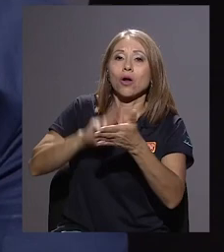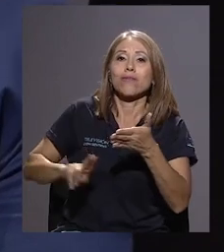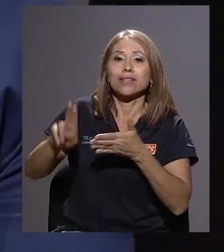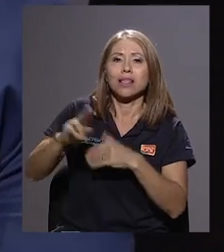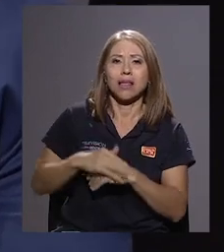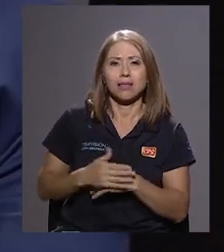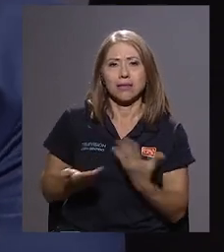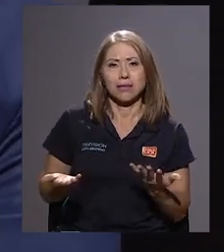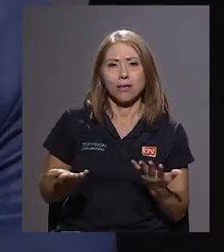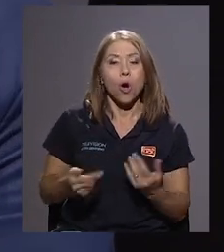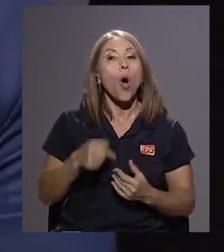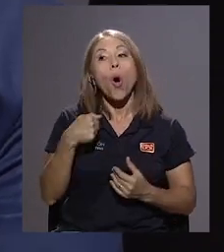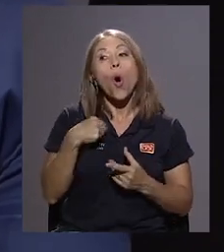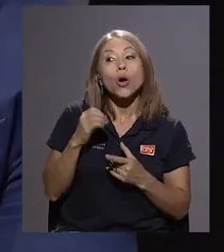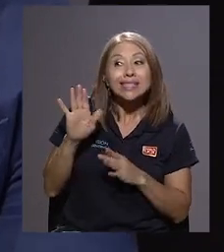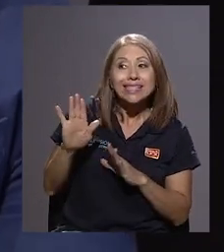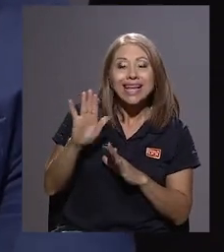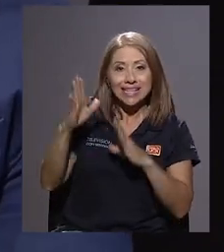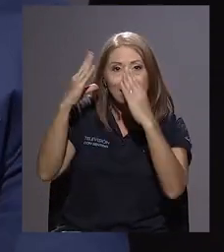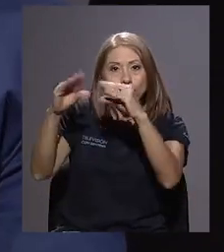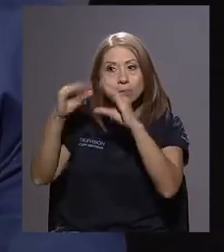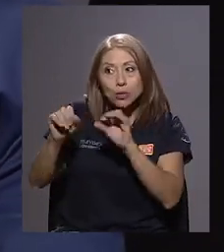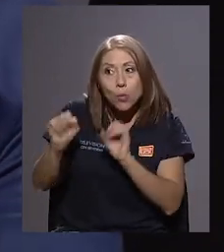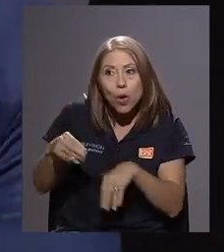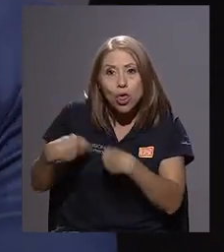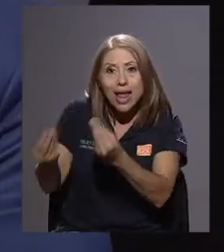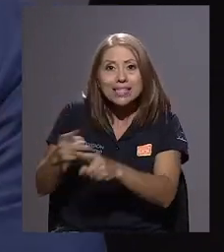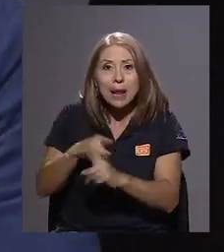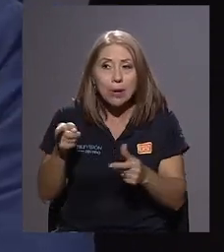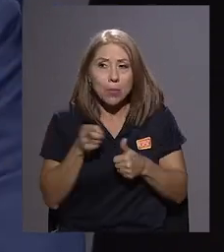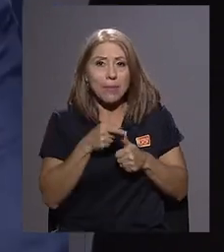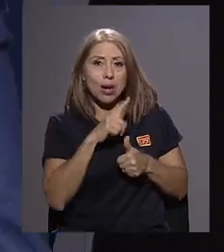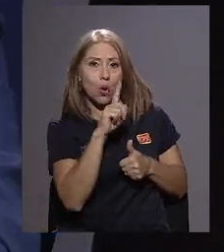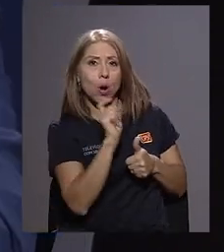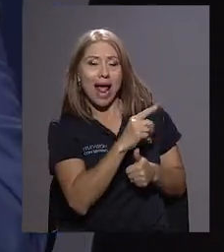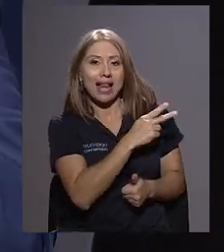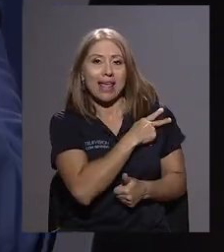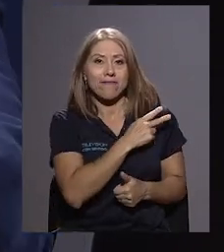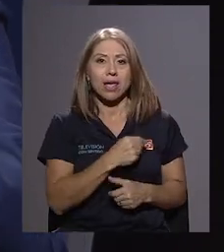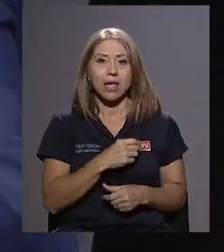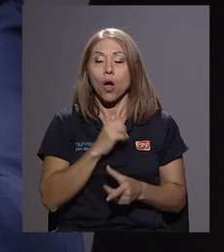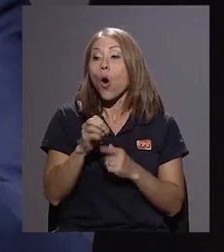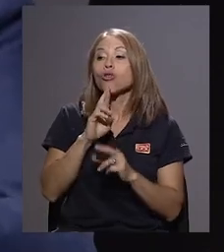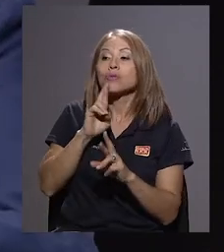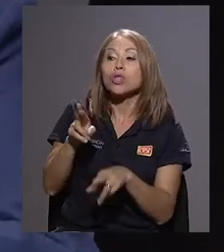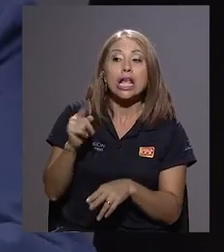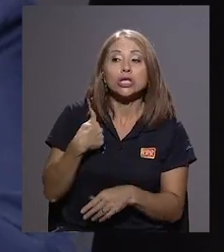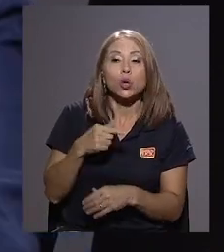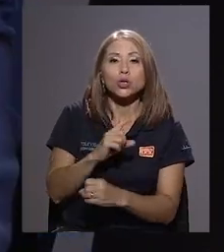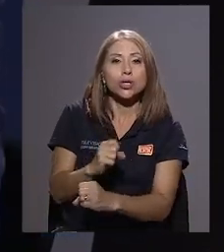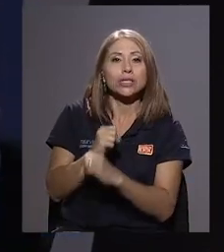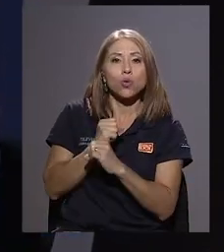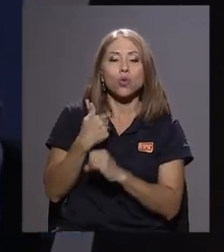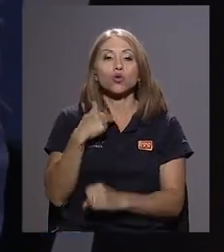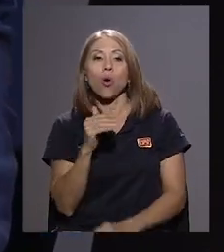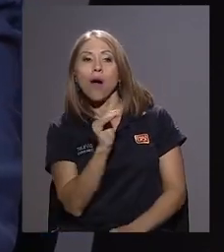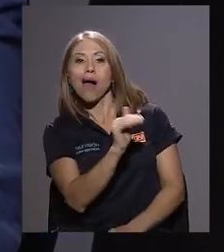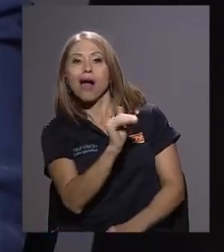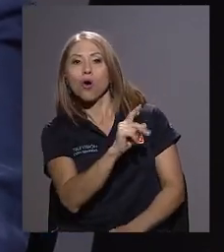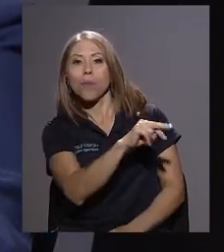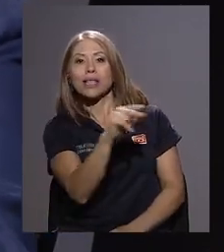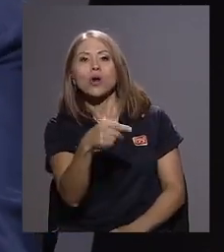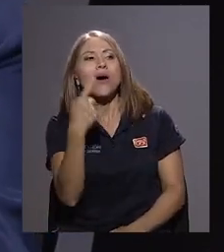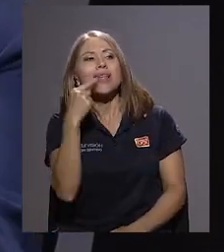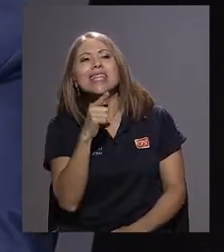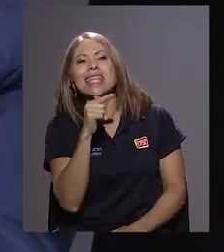la podemos dar, pero tengo que consultarla con el jefe. O no estoy seguro, voy a preguntarle con el compañero a ver quién la tiene, a ver quién se la puede mandar.